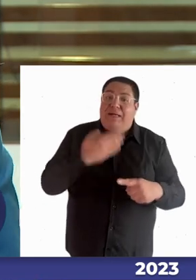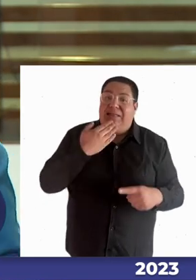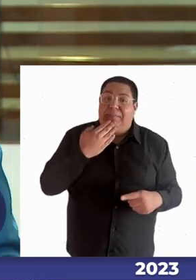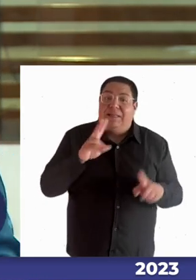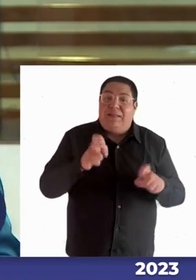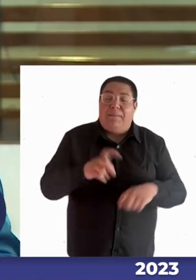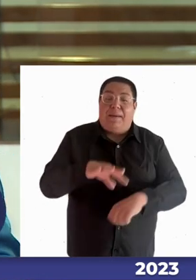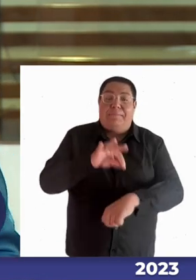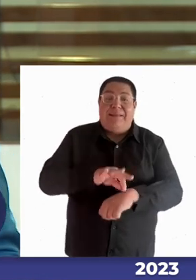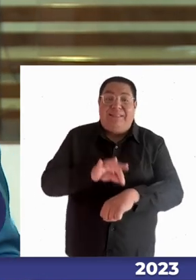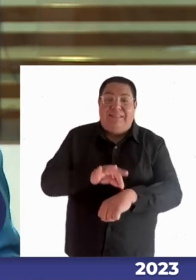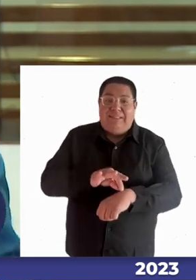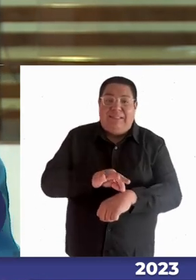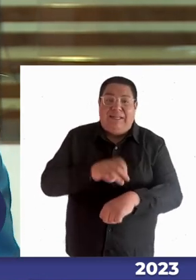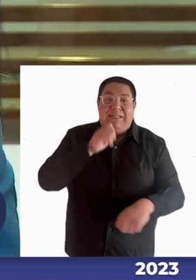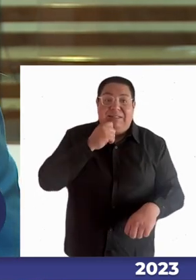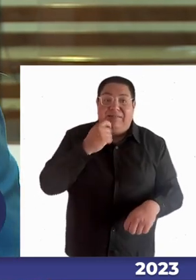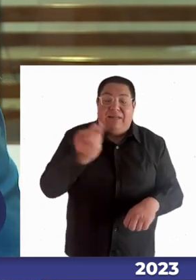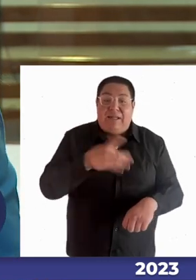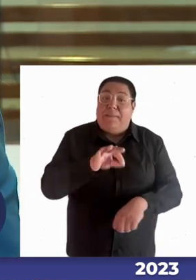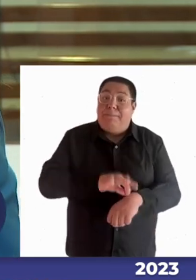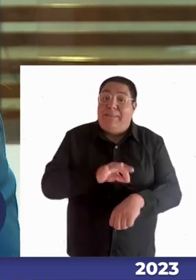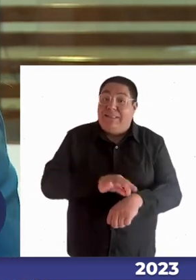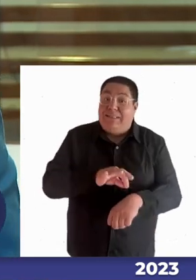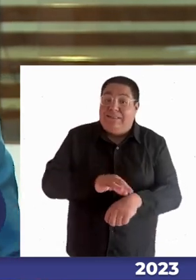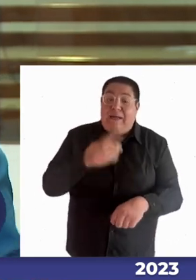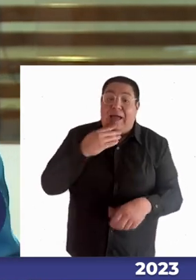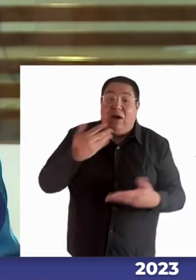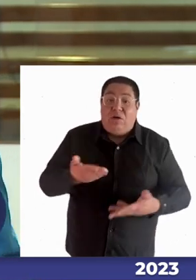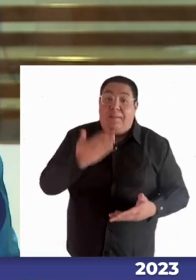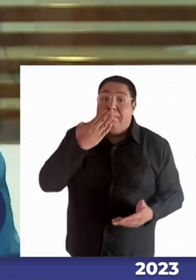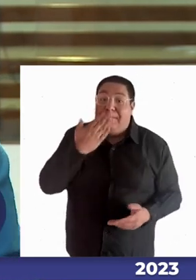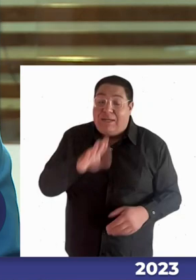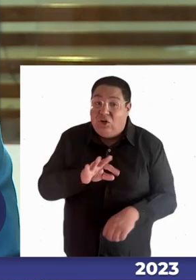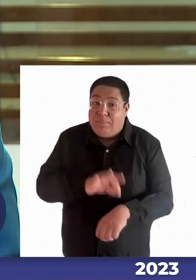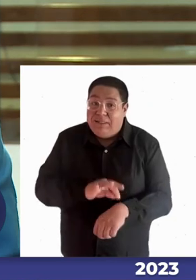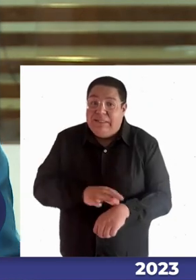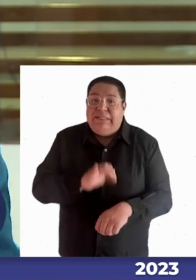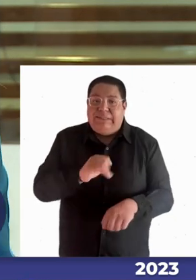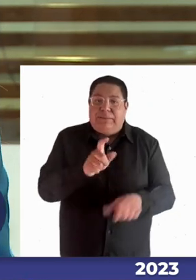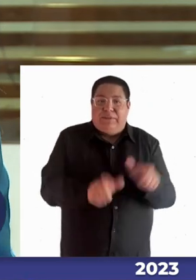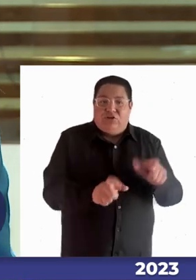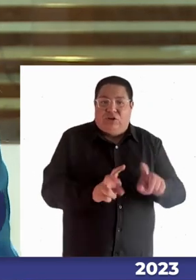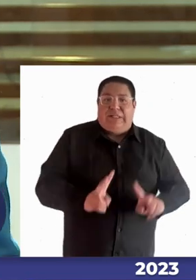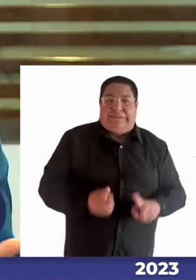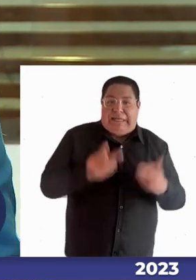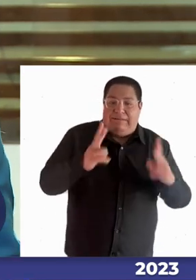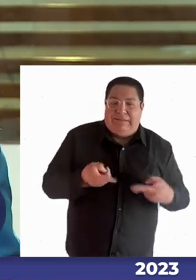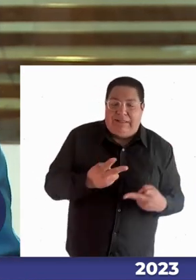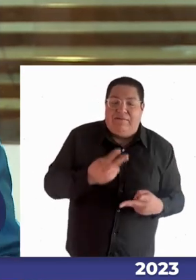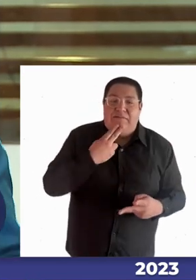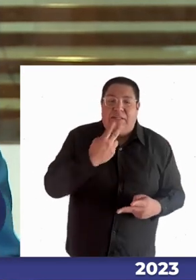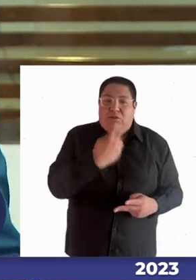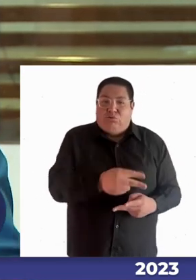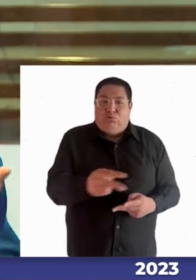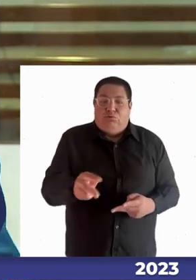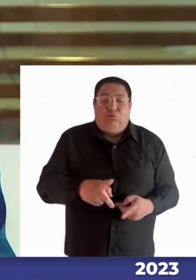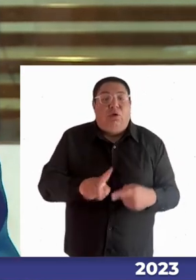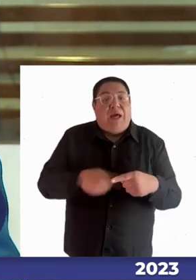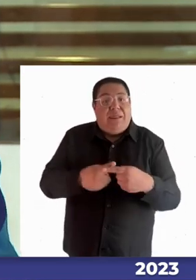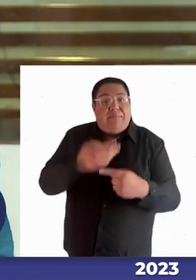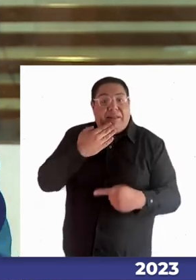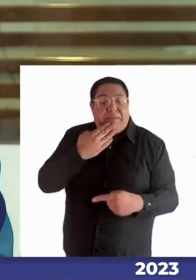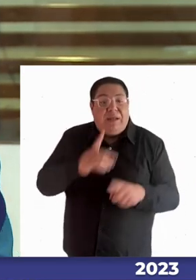paradójicamente el que tengamos mejor medicina hoy día salva vidas pero también mucha gente que es